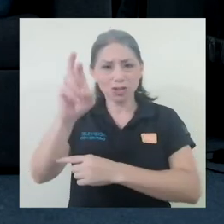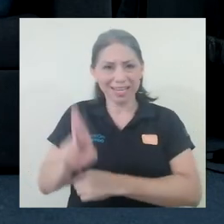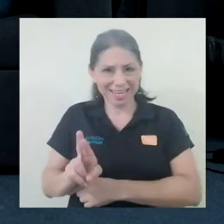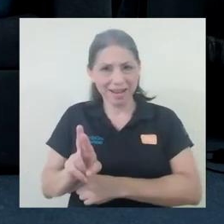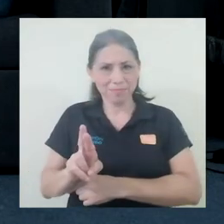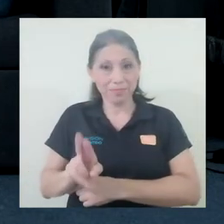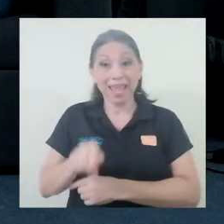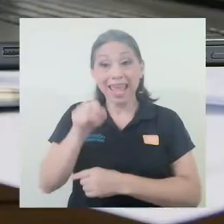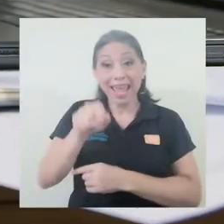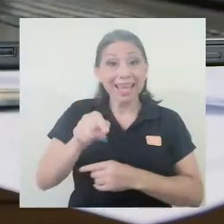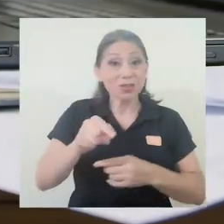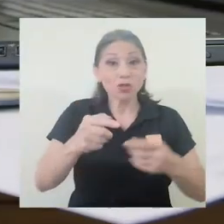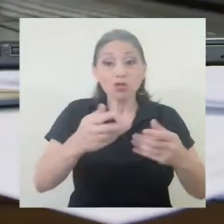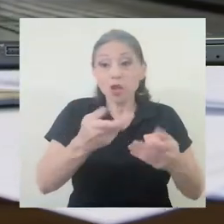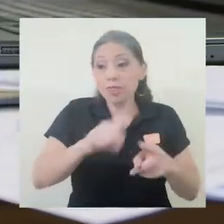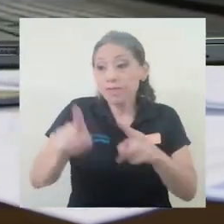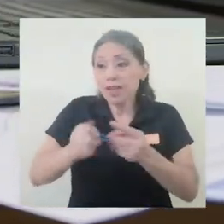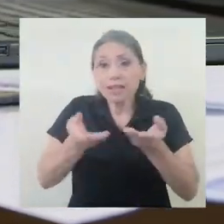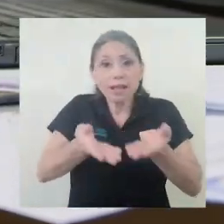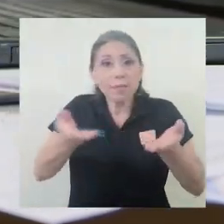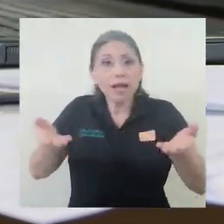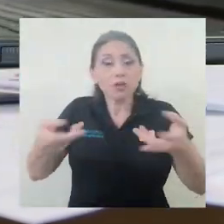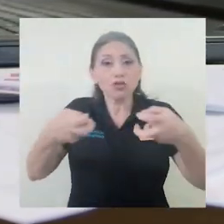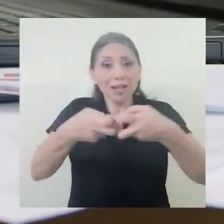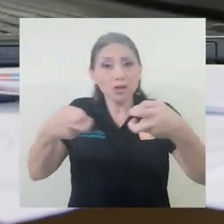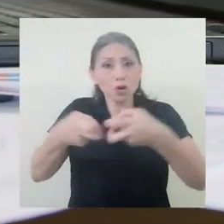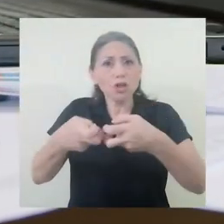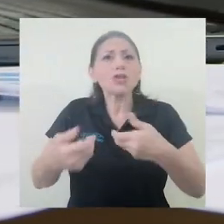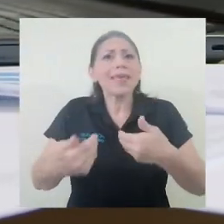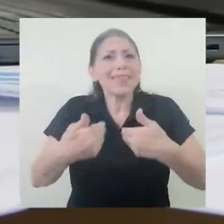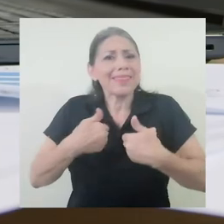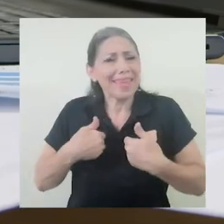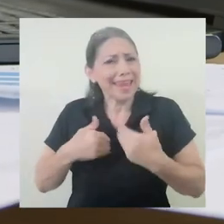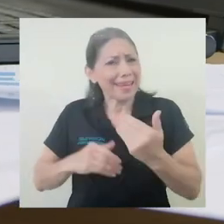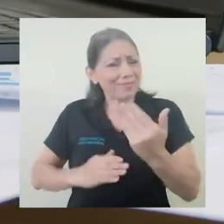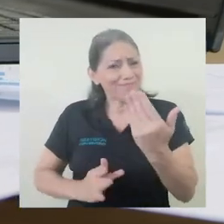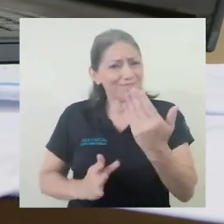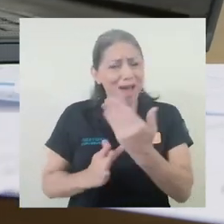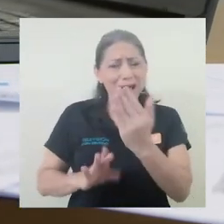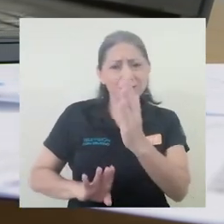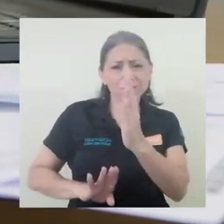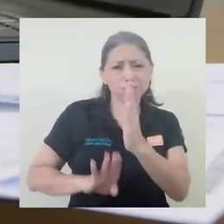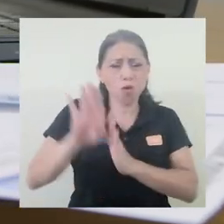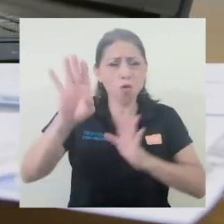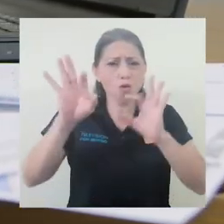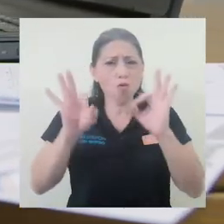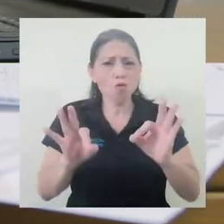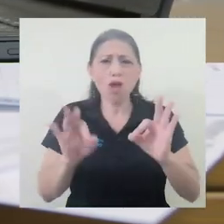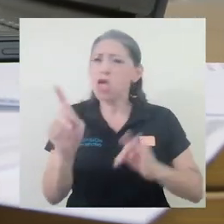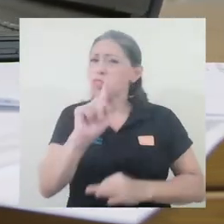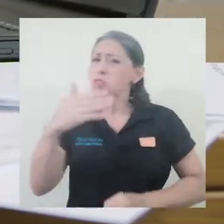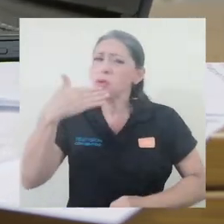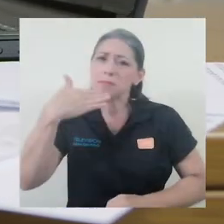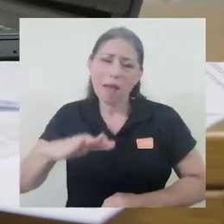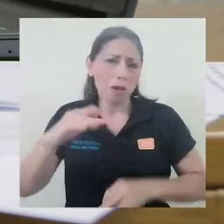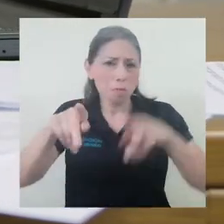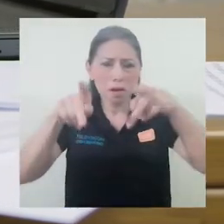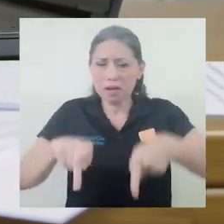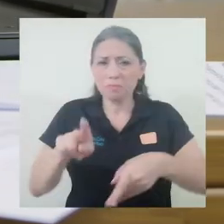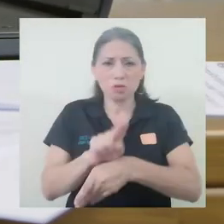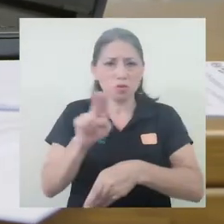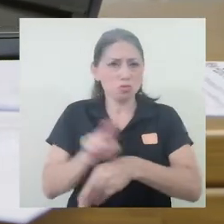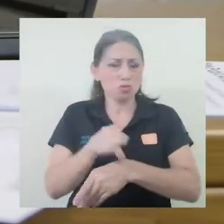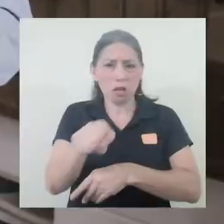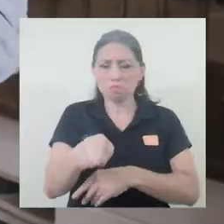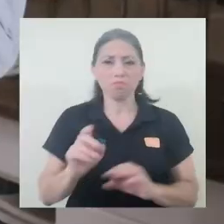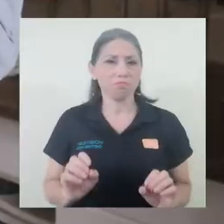Universidad de Costa Rica, estos aparatos electrónicos poseen tecnologías avanzadas que no son perjudiciales para los